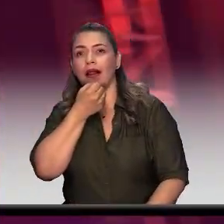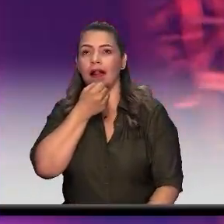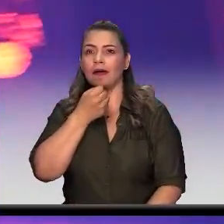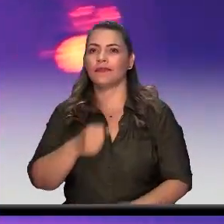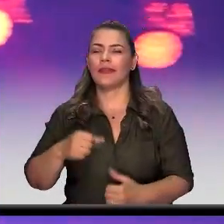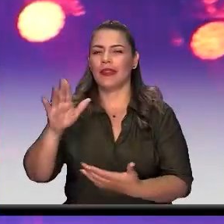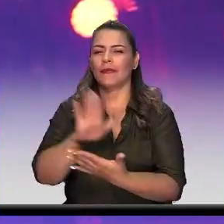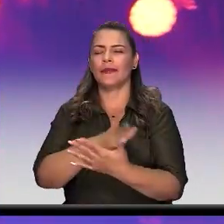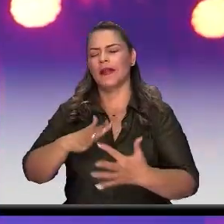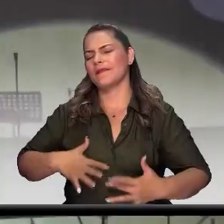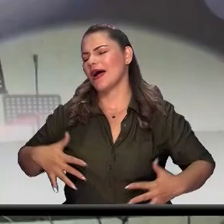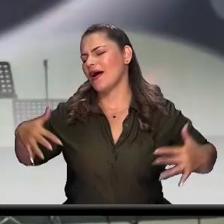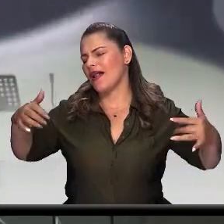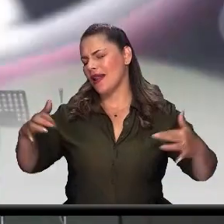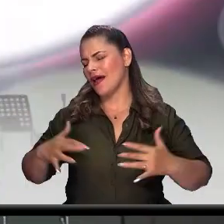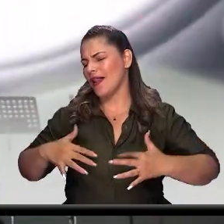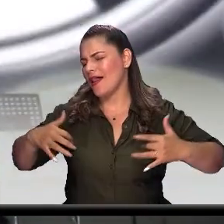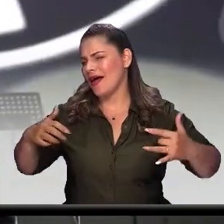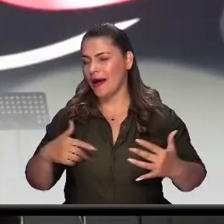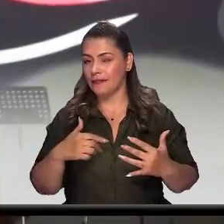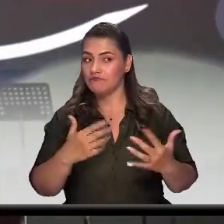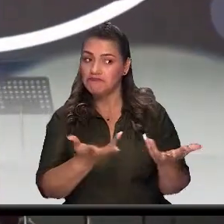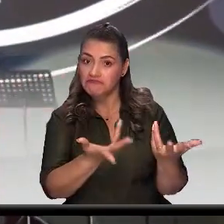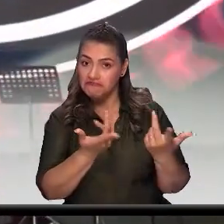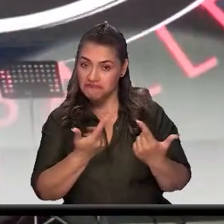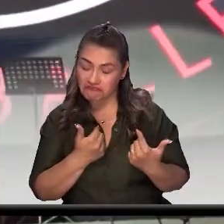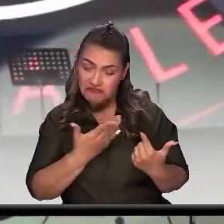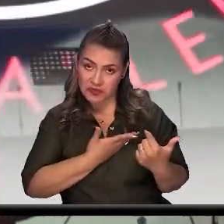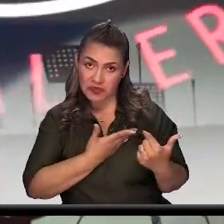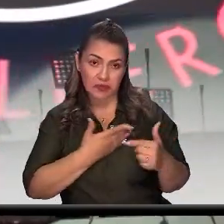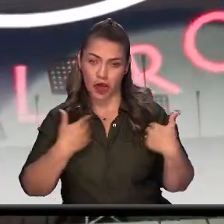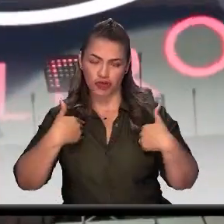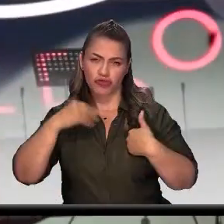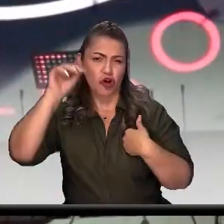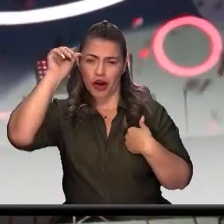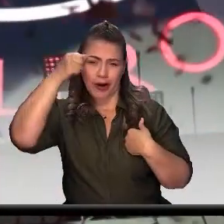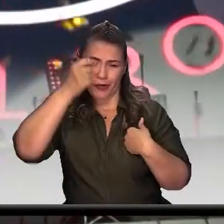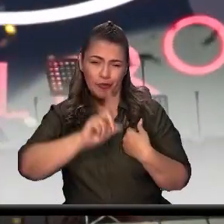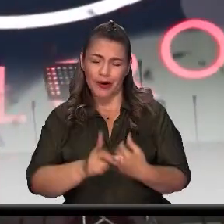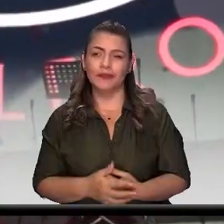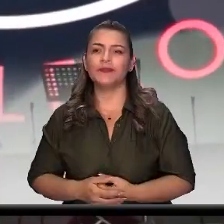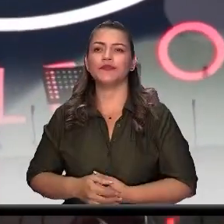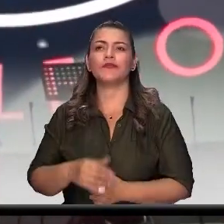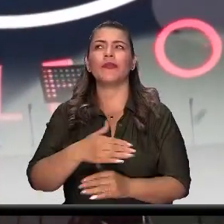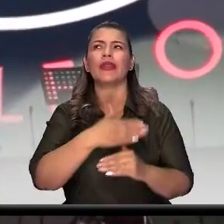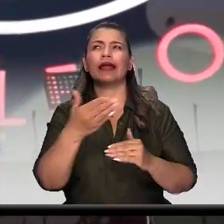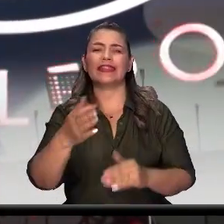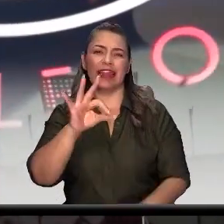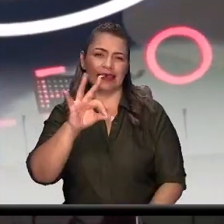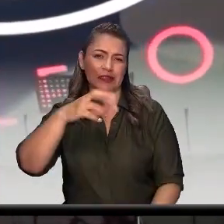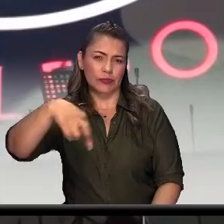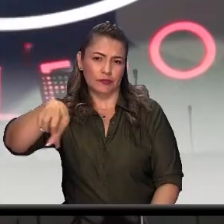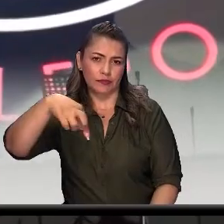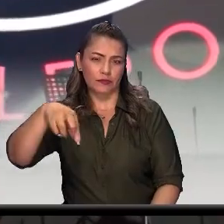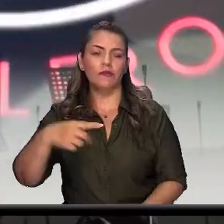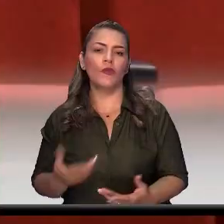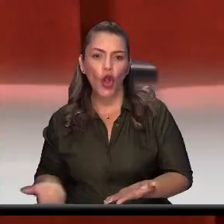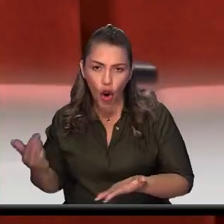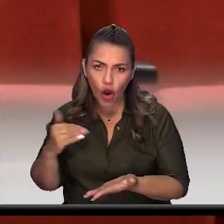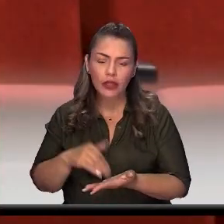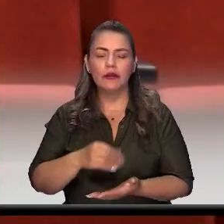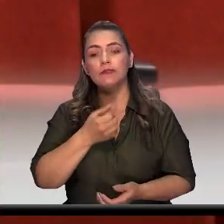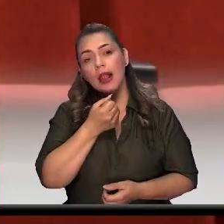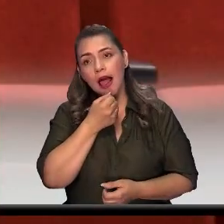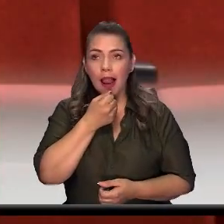vallenato, según me contaban. Ya después, más o menos, cuando estaba en tercero de primaria, empecé a subirme nuevamente a los escenarios